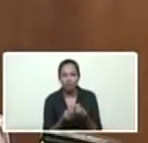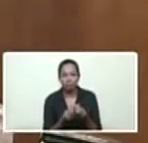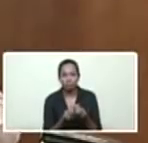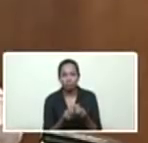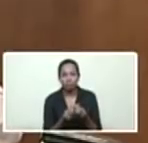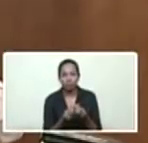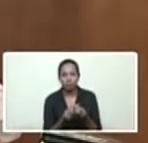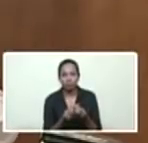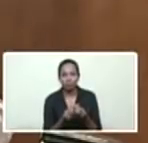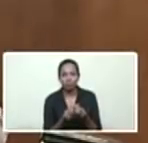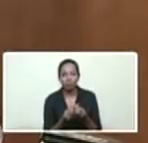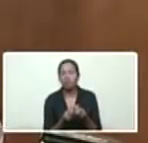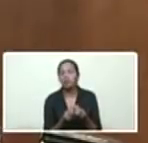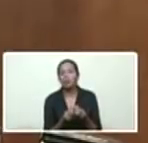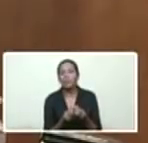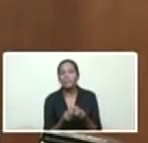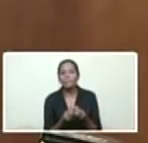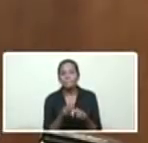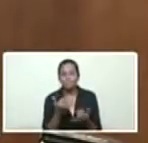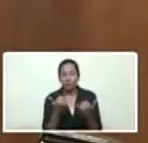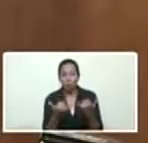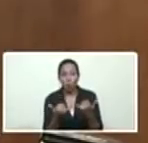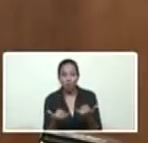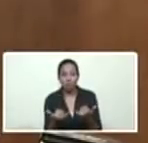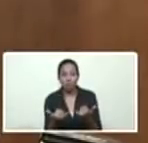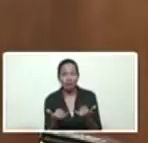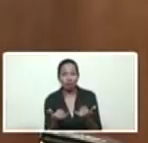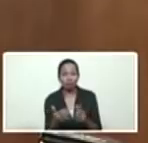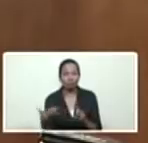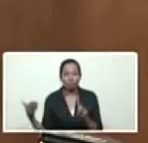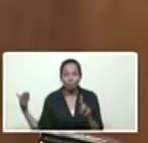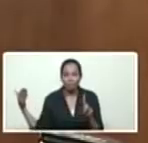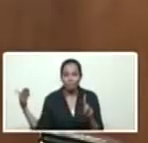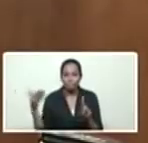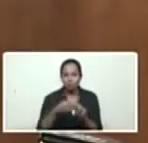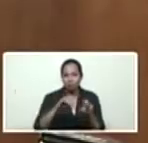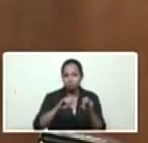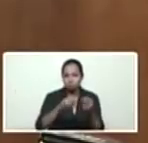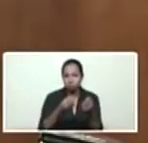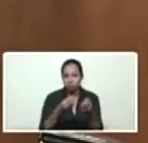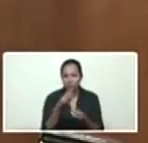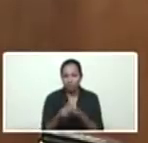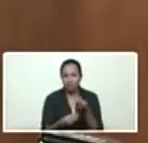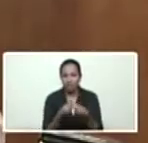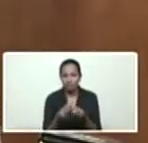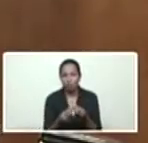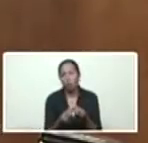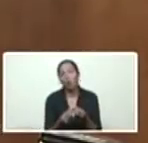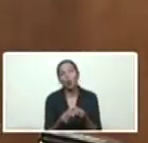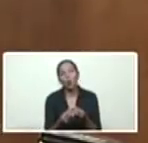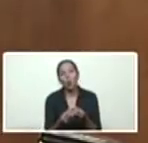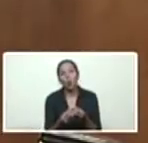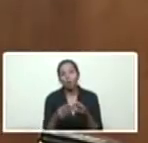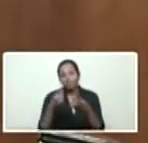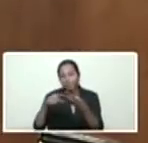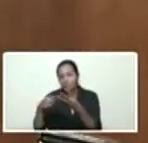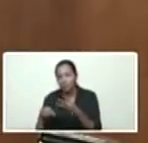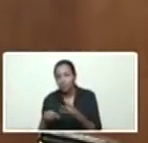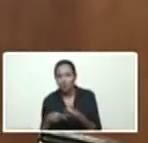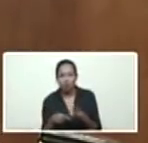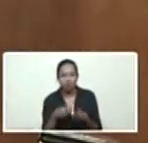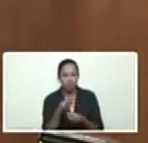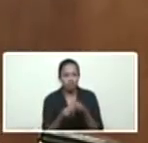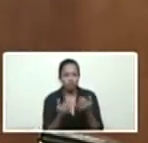de Ciencia y Tecnología para en esta fase del ataque cibernético del ataque electromagnético y muchas otras cosas más